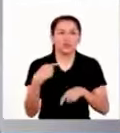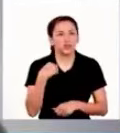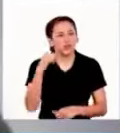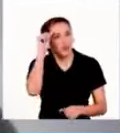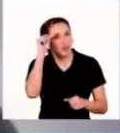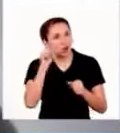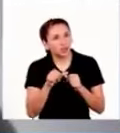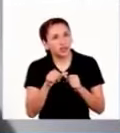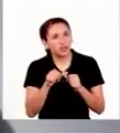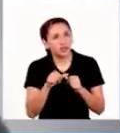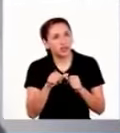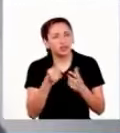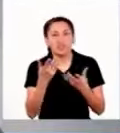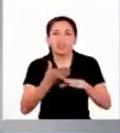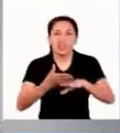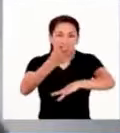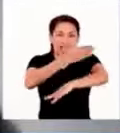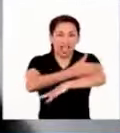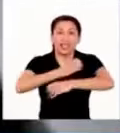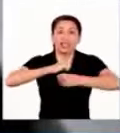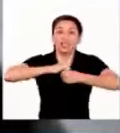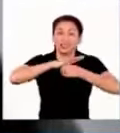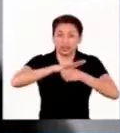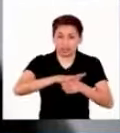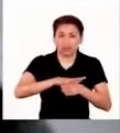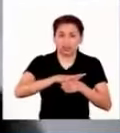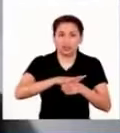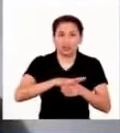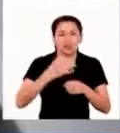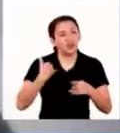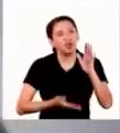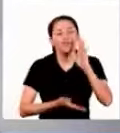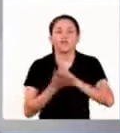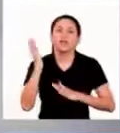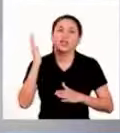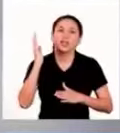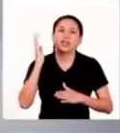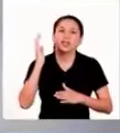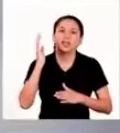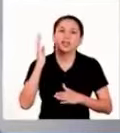También que recuerdo, antes de la pandemia fuimos